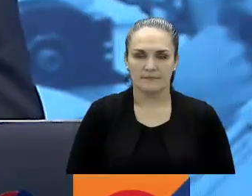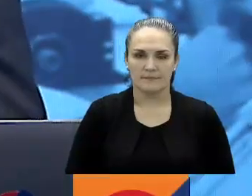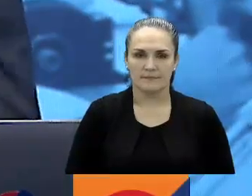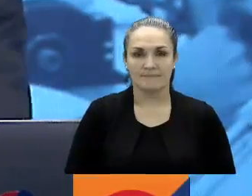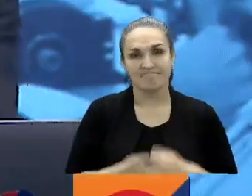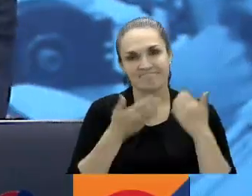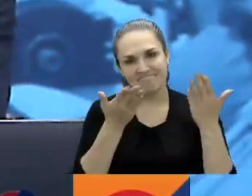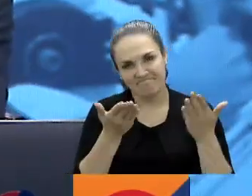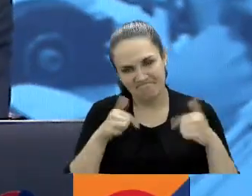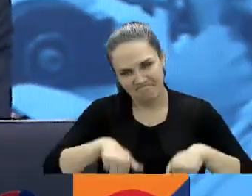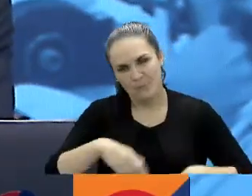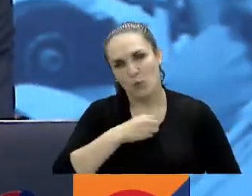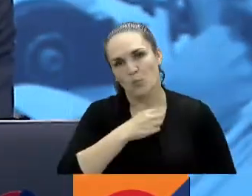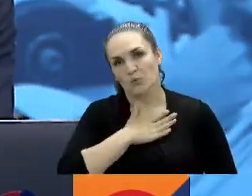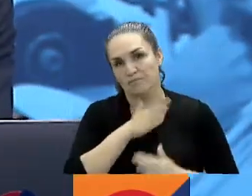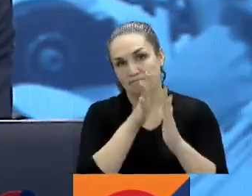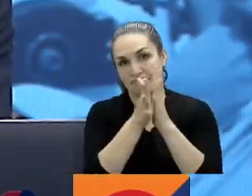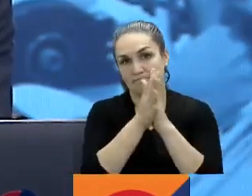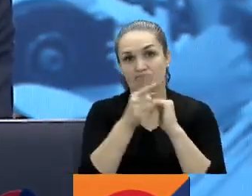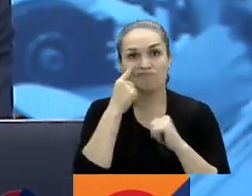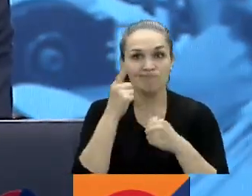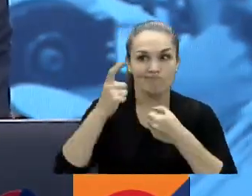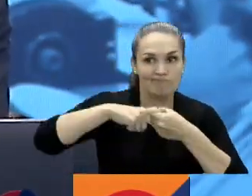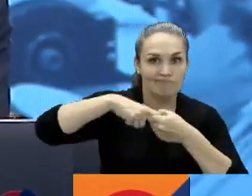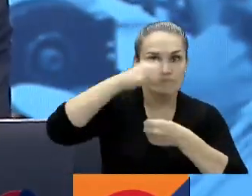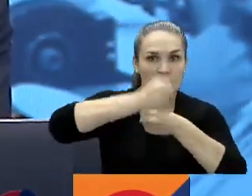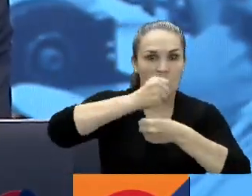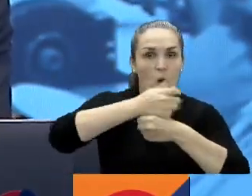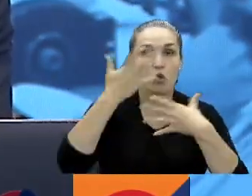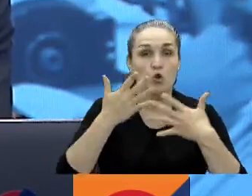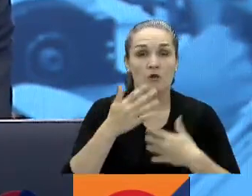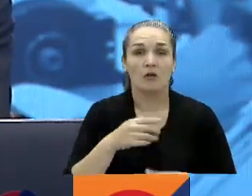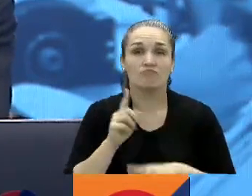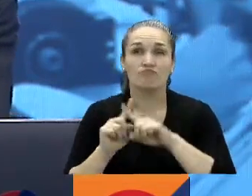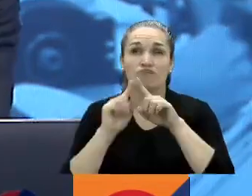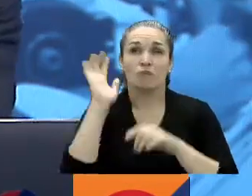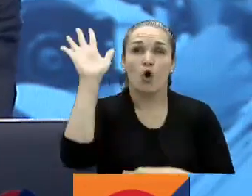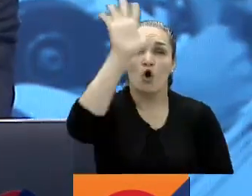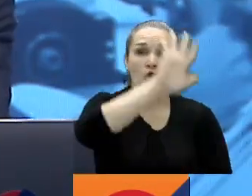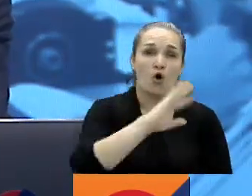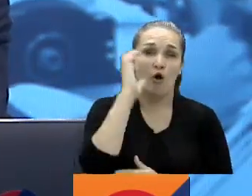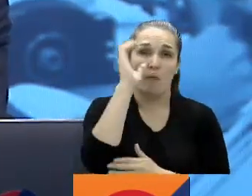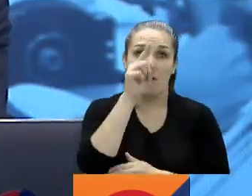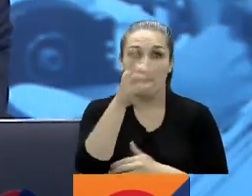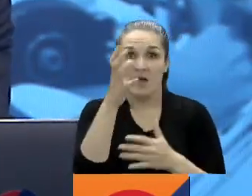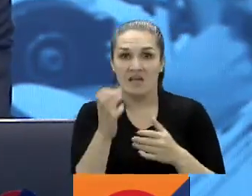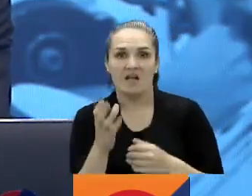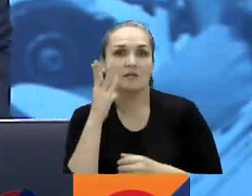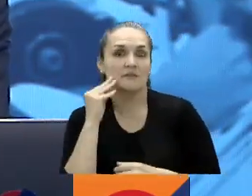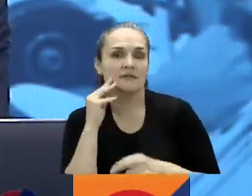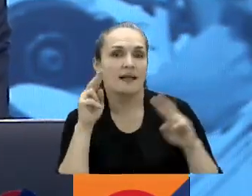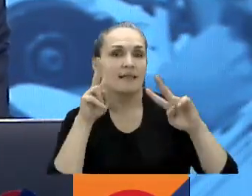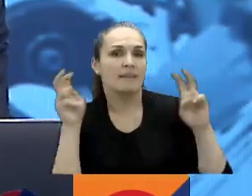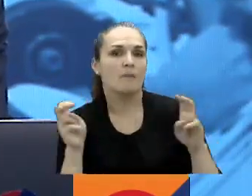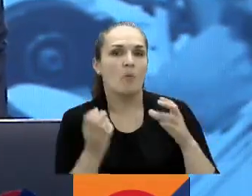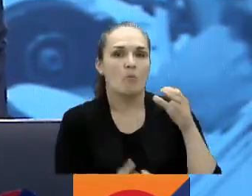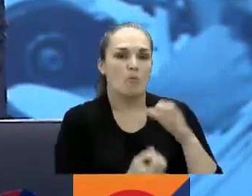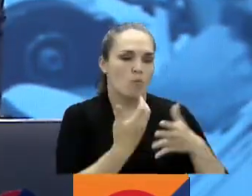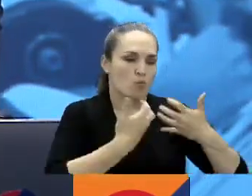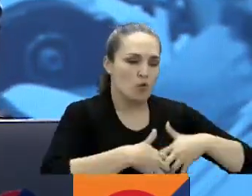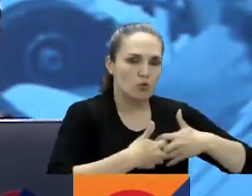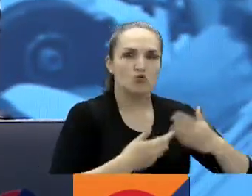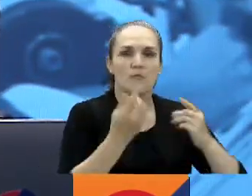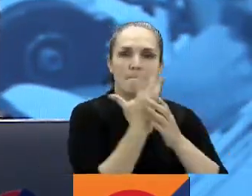Llegamos a oportunidades y atentos porque hay vacantes de trabajo en todas las regiones del país para personal con experiencia en producción y